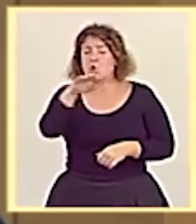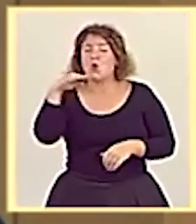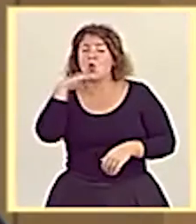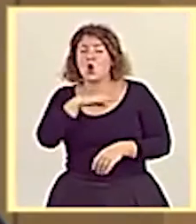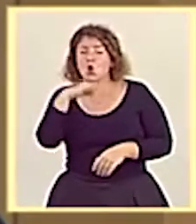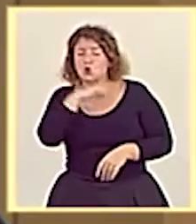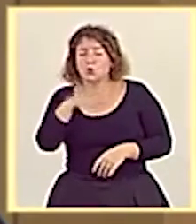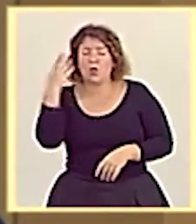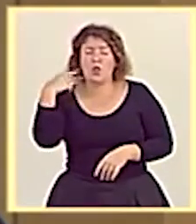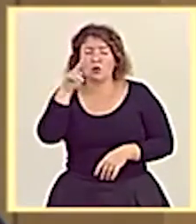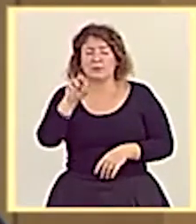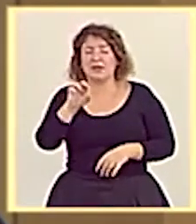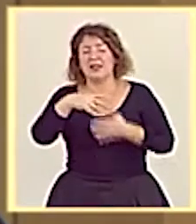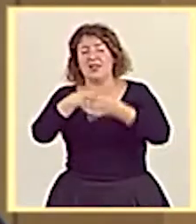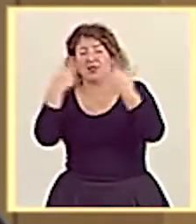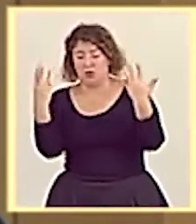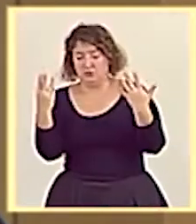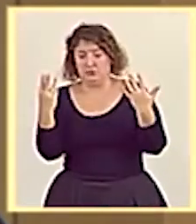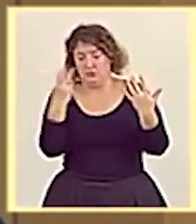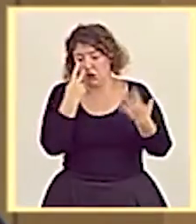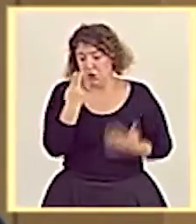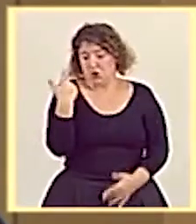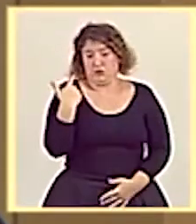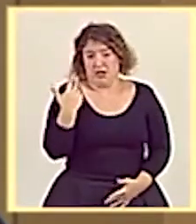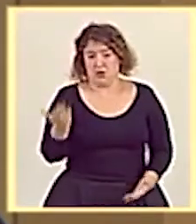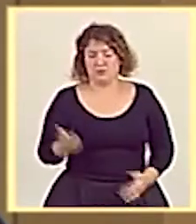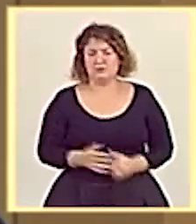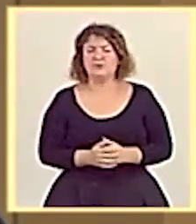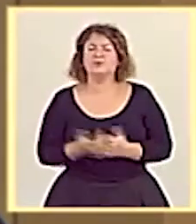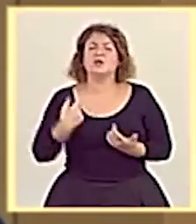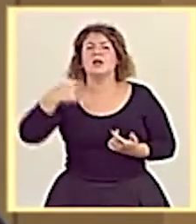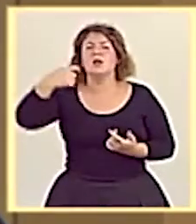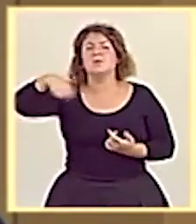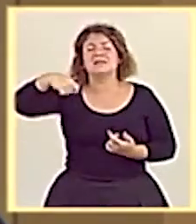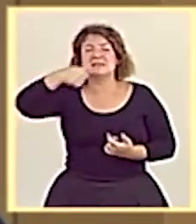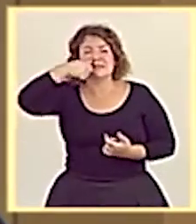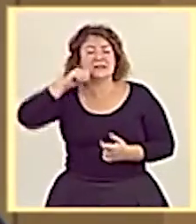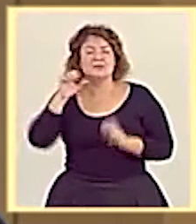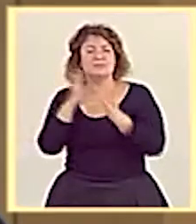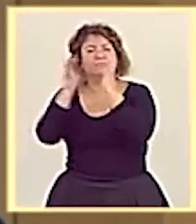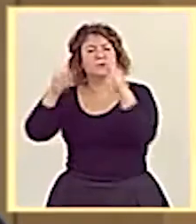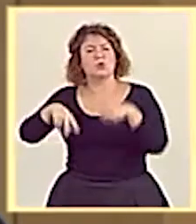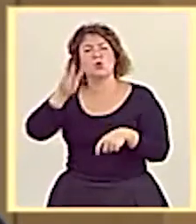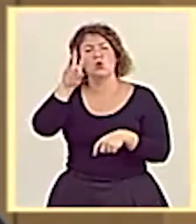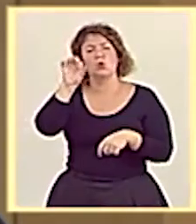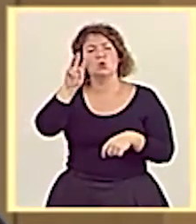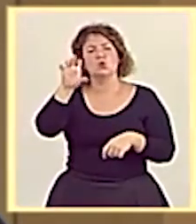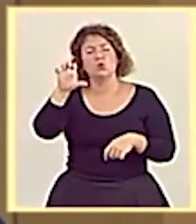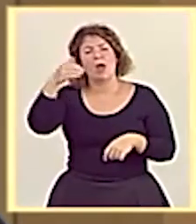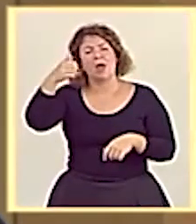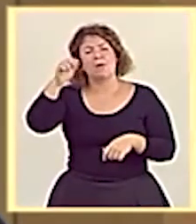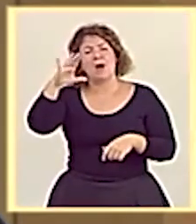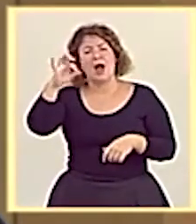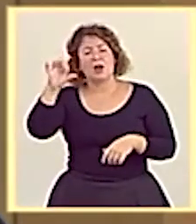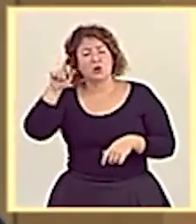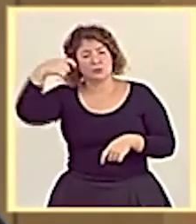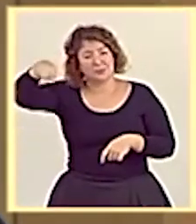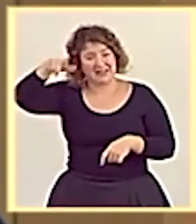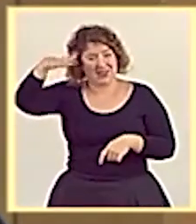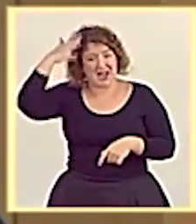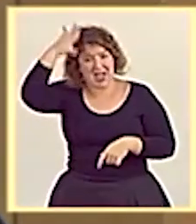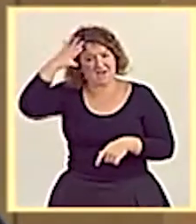de 2018, ante ayer hace dos años, el presidente Sánchez acordó con la presidenta Usube Barcos la transferencia de